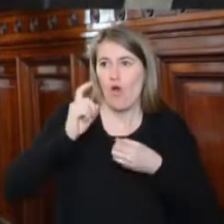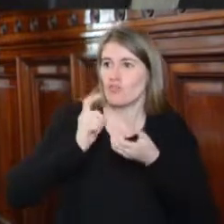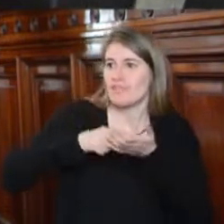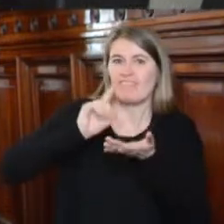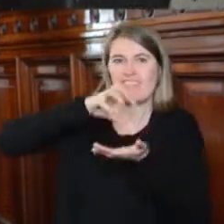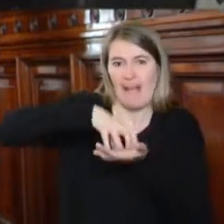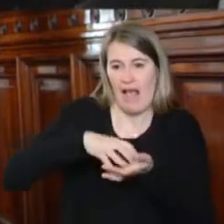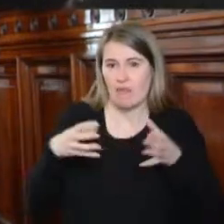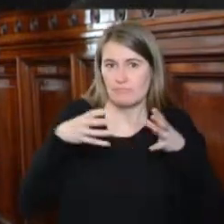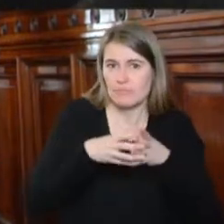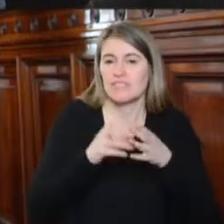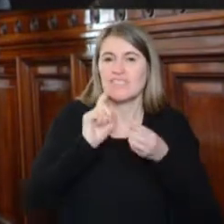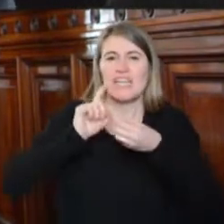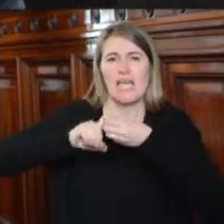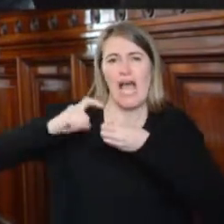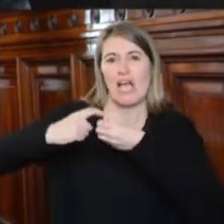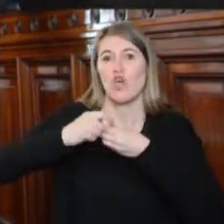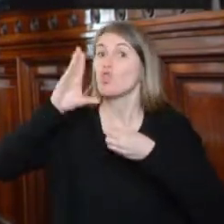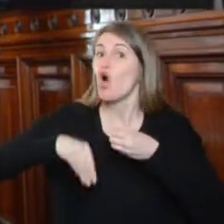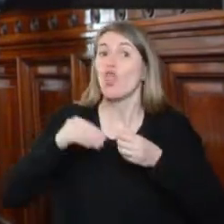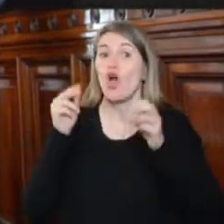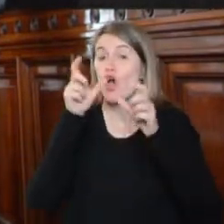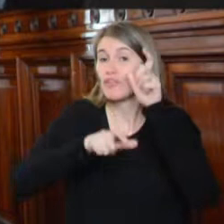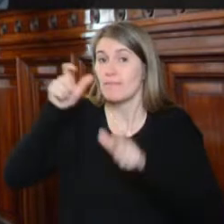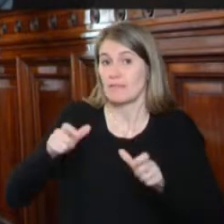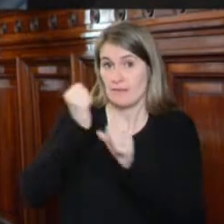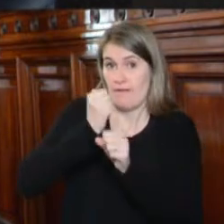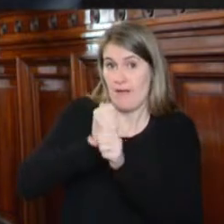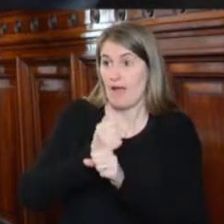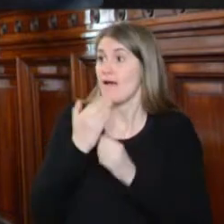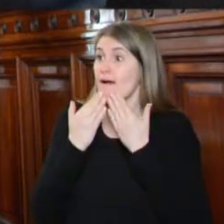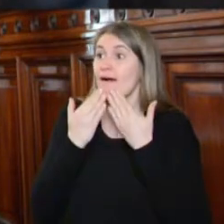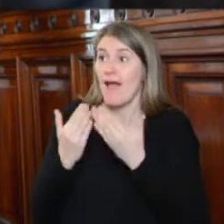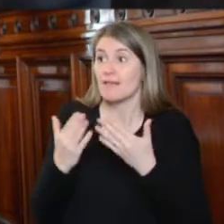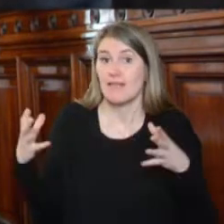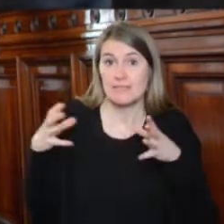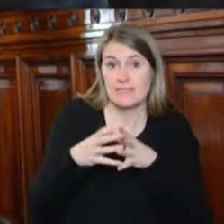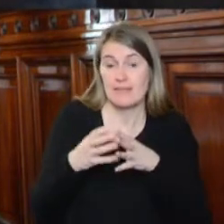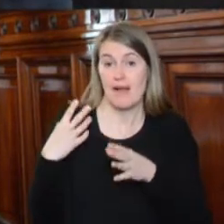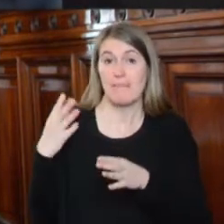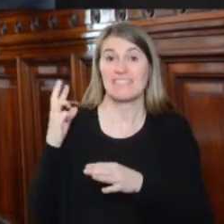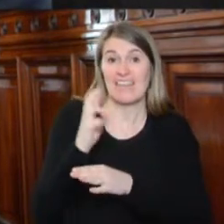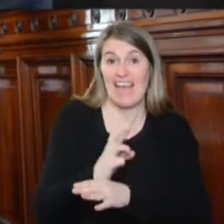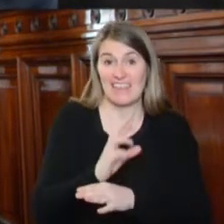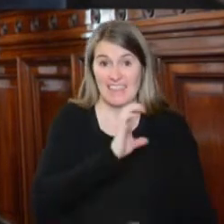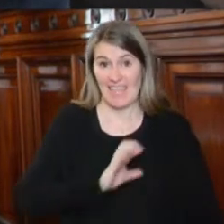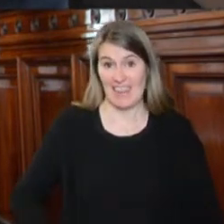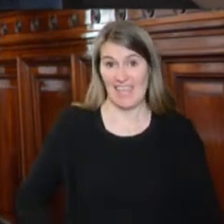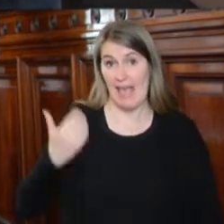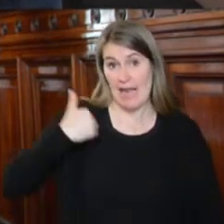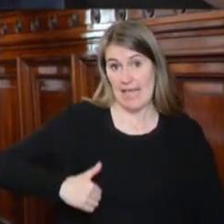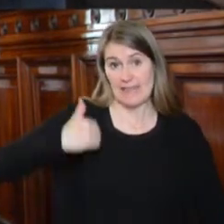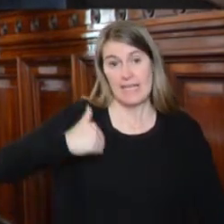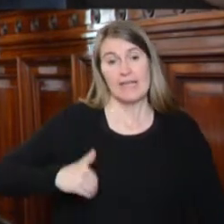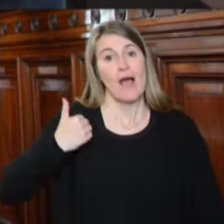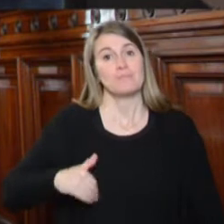también abogados laboralistas. Agradecemos también la presencia de la delegación del Estado argentino, del